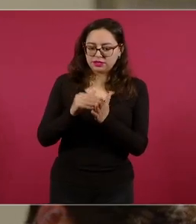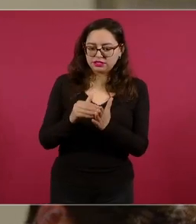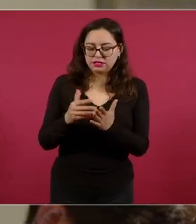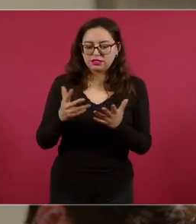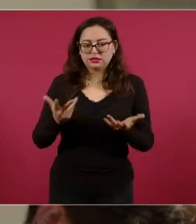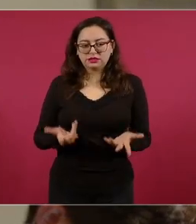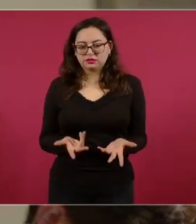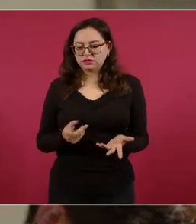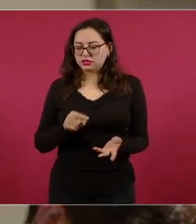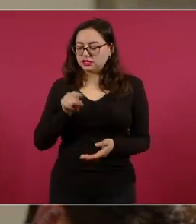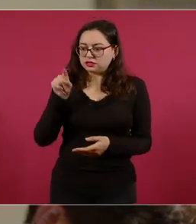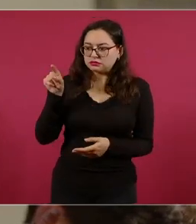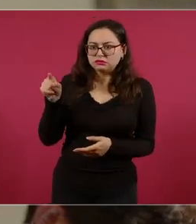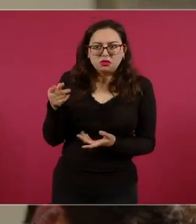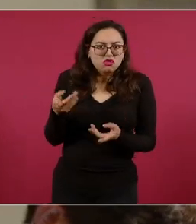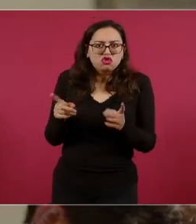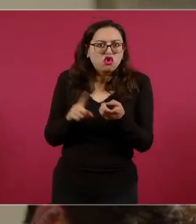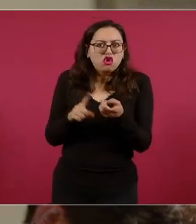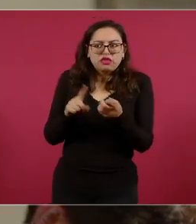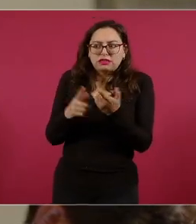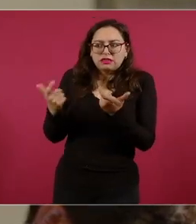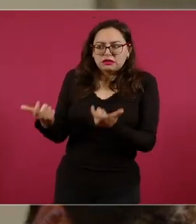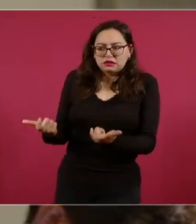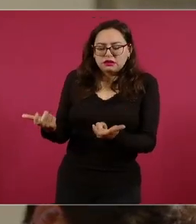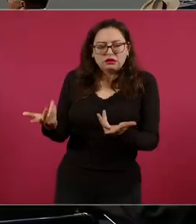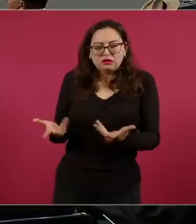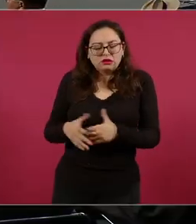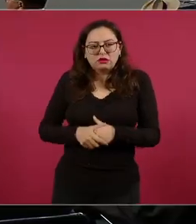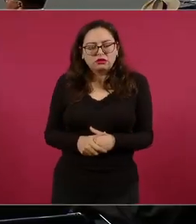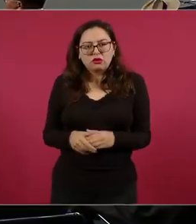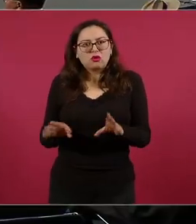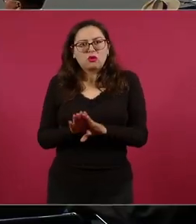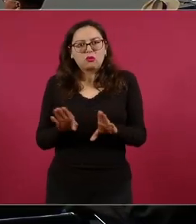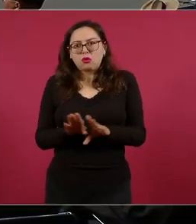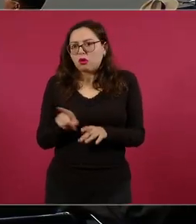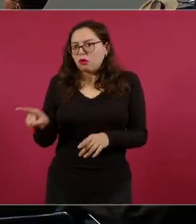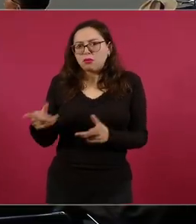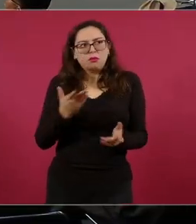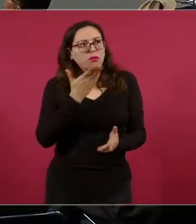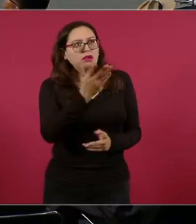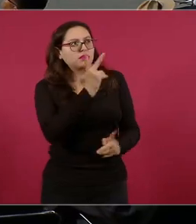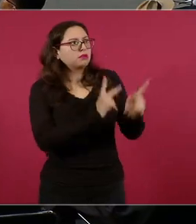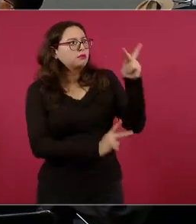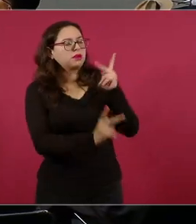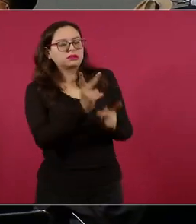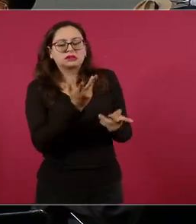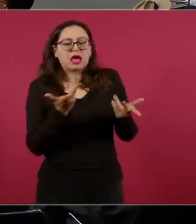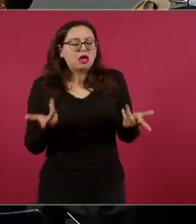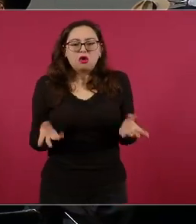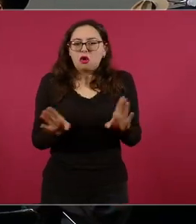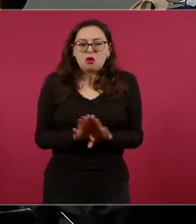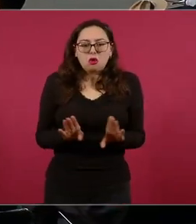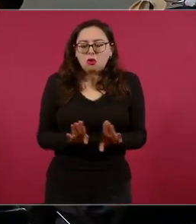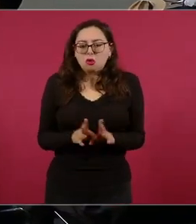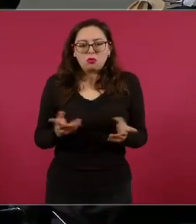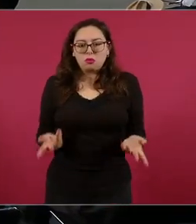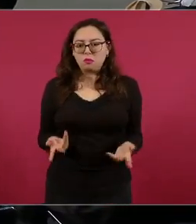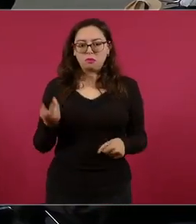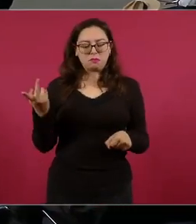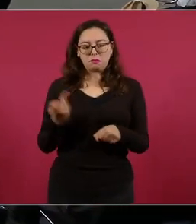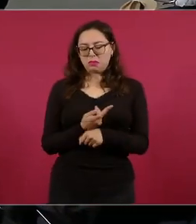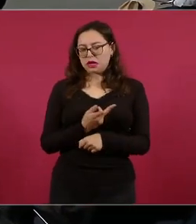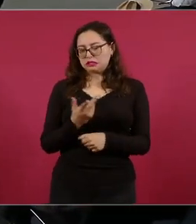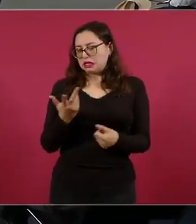pesos? Y si no, y si se va a pedir préstamos o algo, ¿no se rompería el